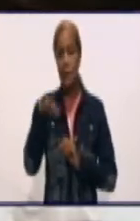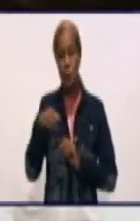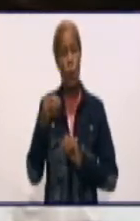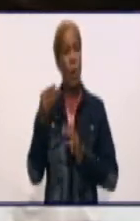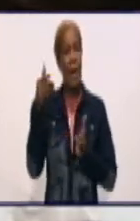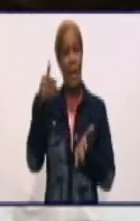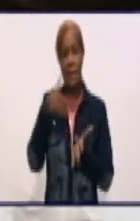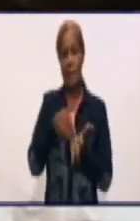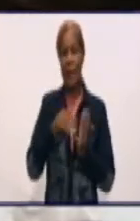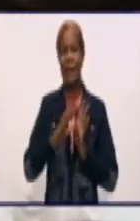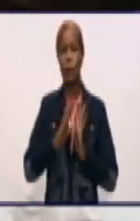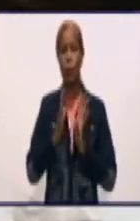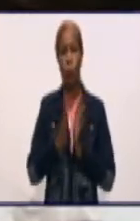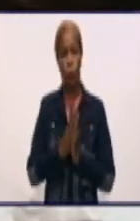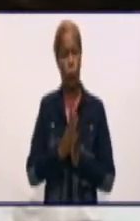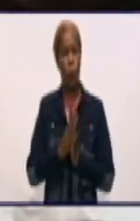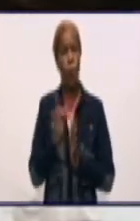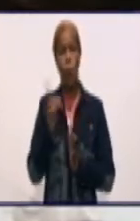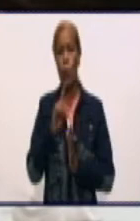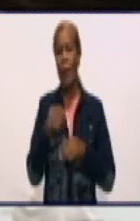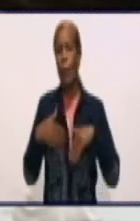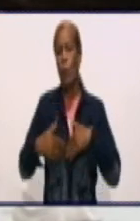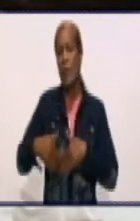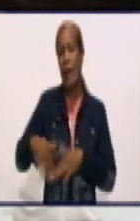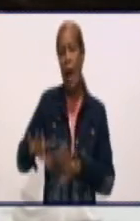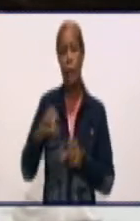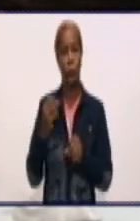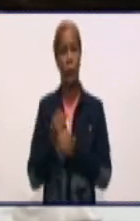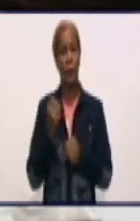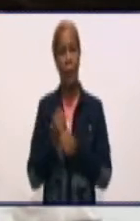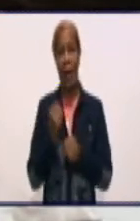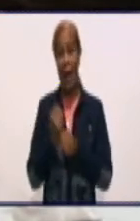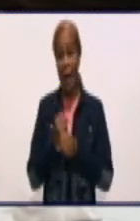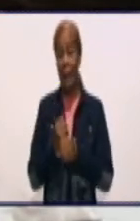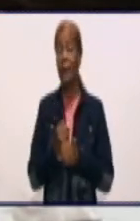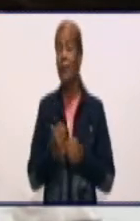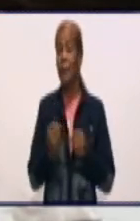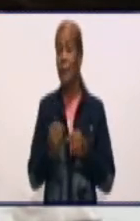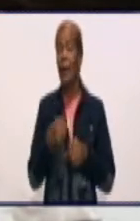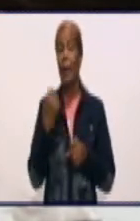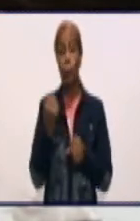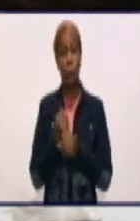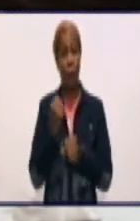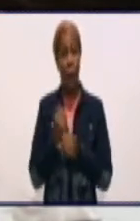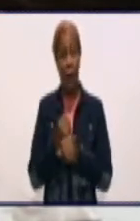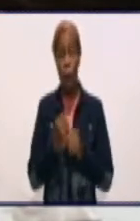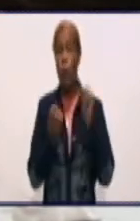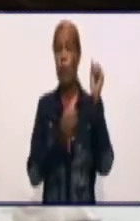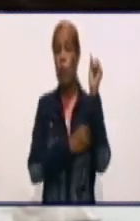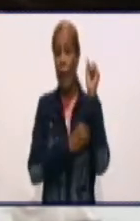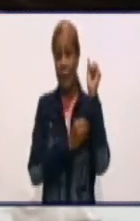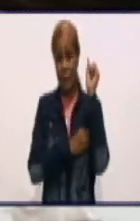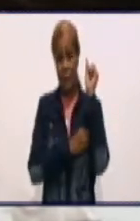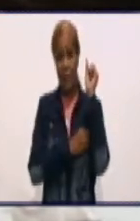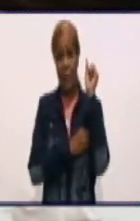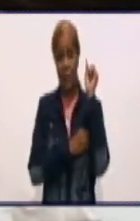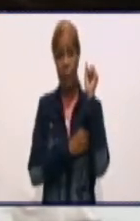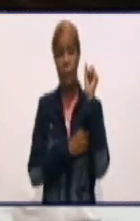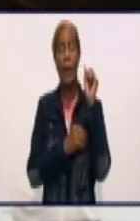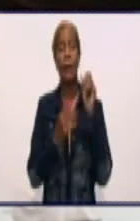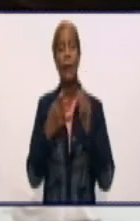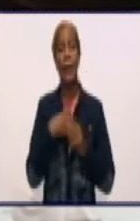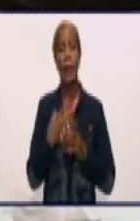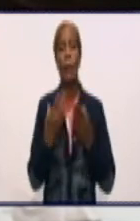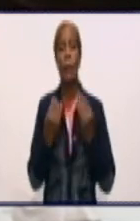dejado de trabajar incansablemente en este mes en la terapia. Hemos tenido muchos niños preocupantes,